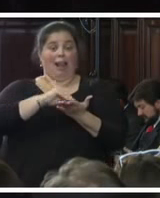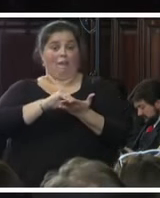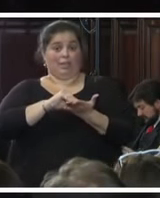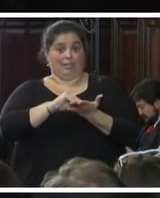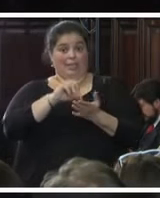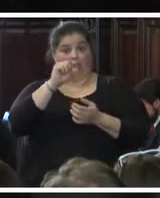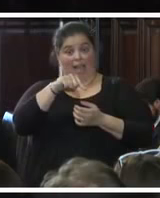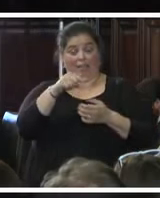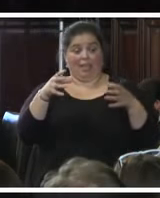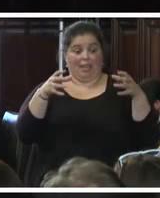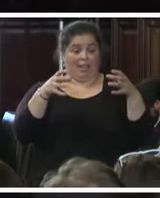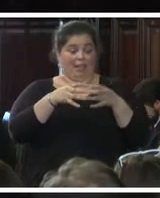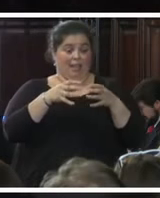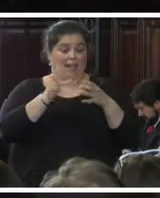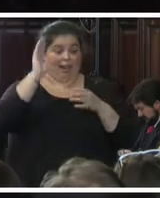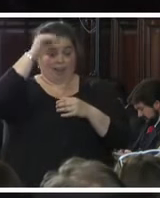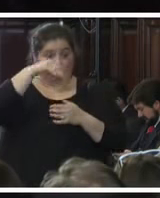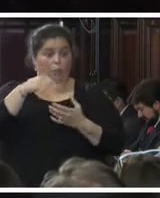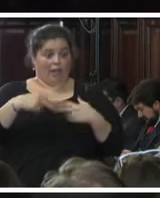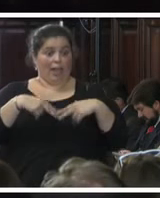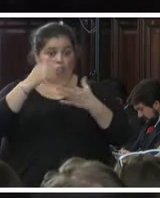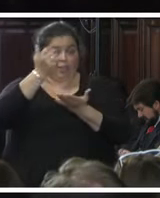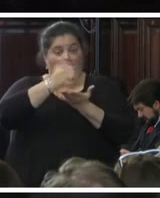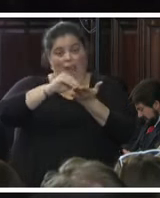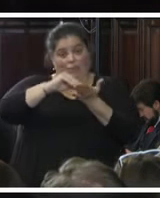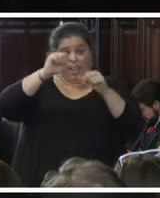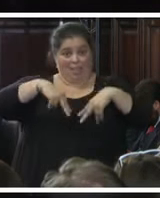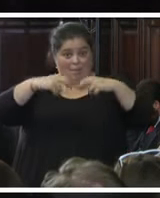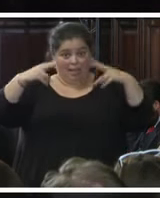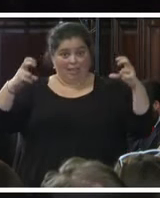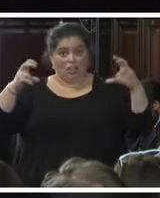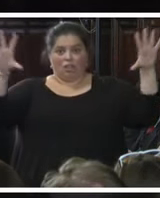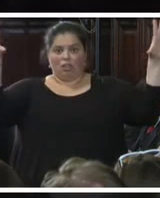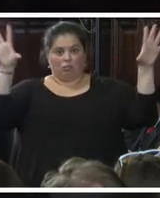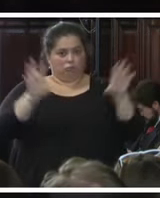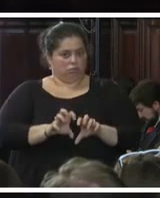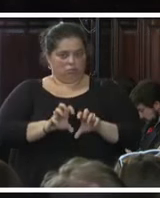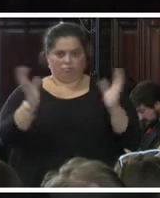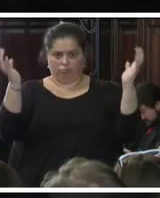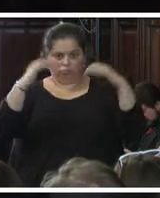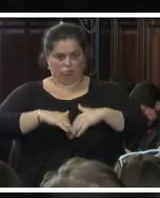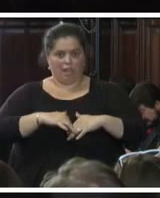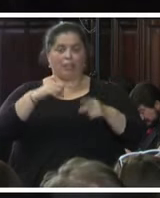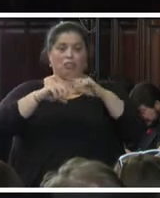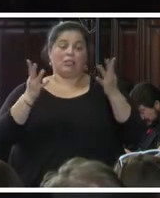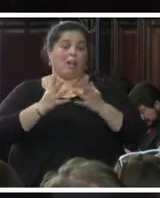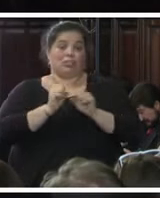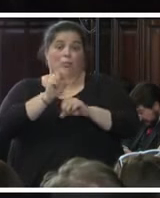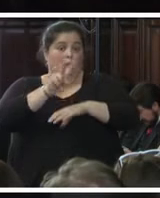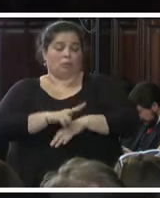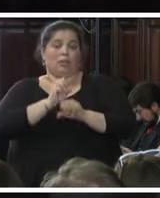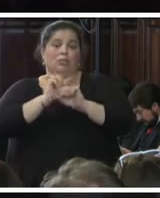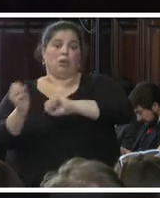quedó inutilizable, eso implicó obviamente hacer cambios de ubicación, adecuación de